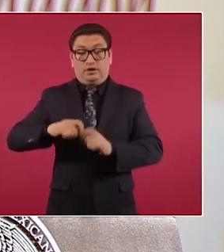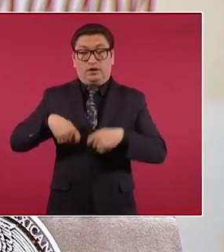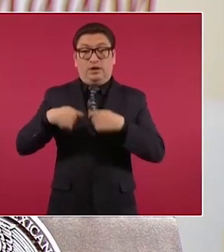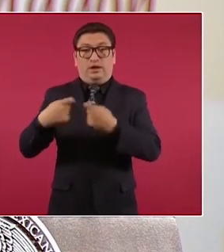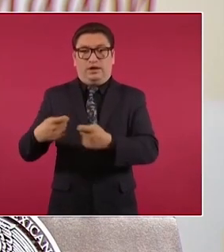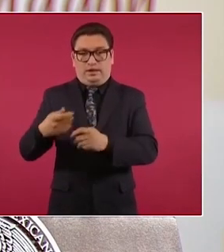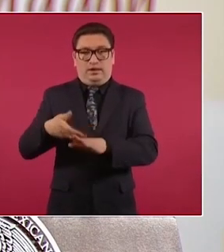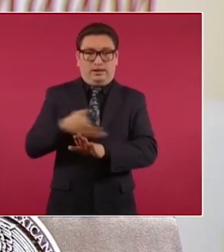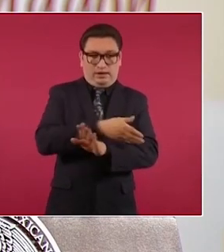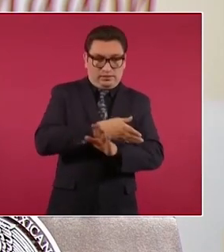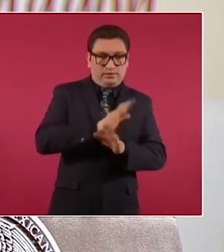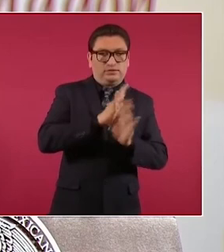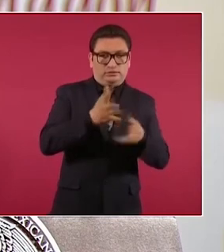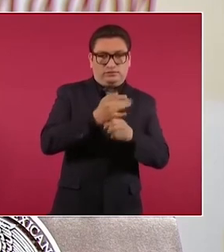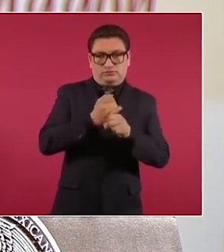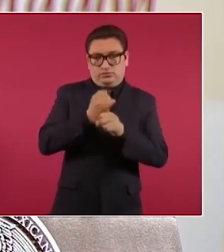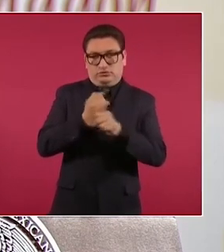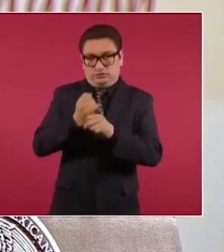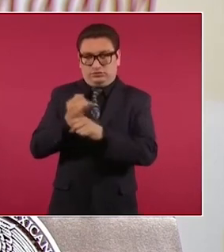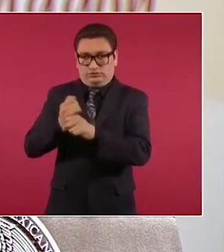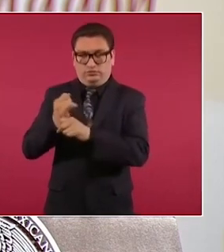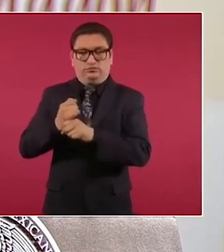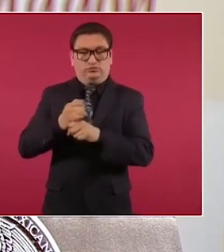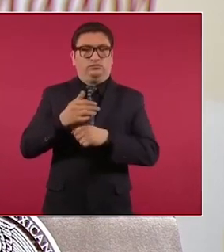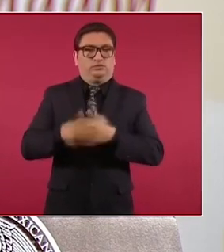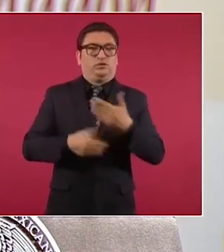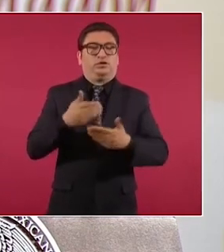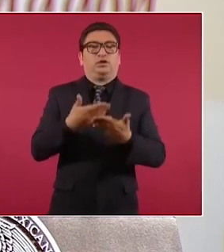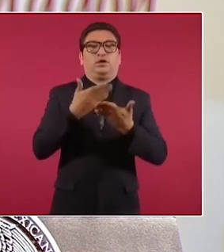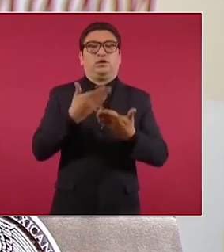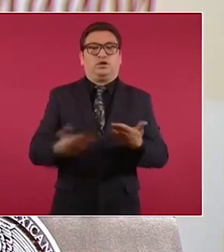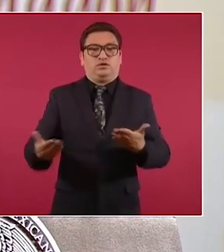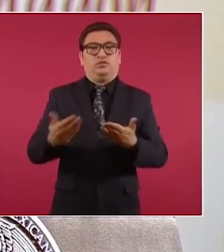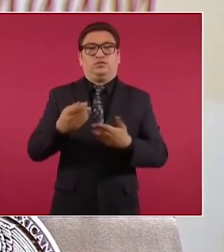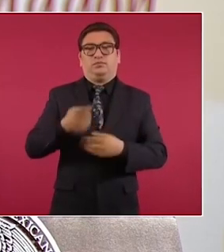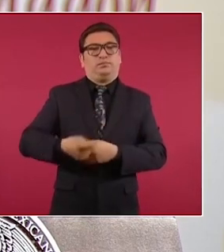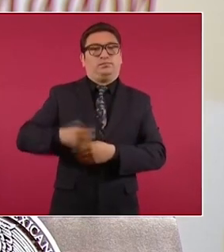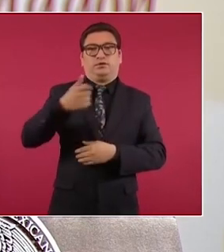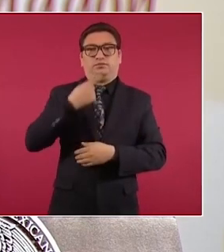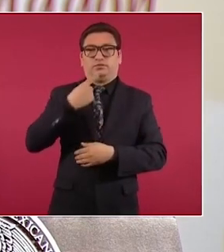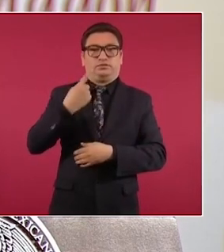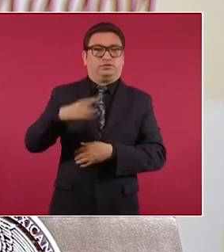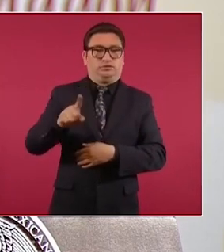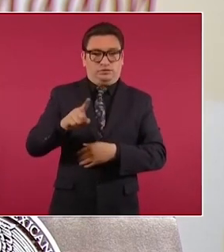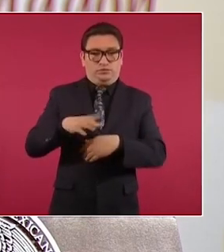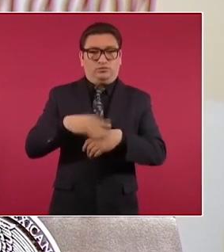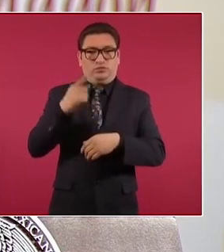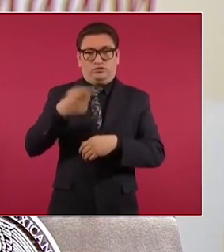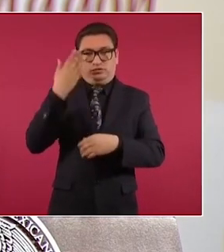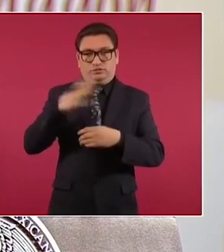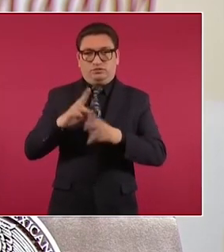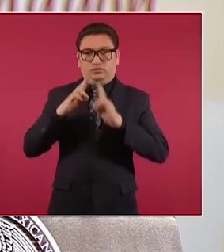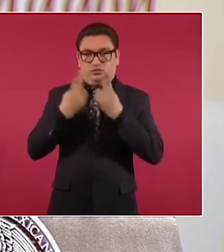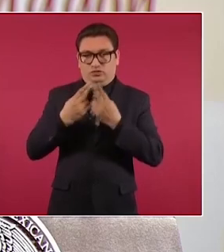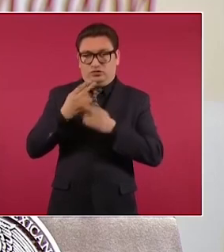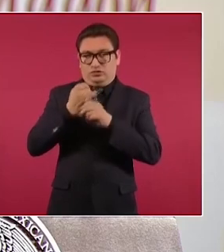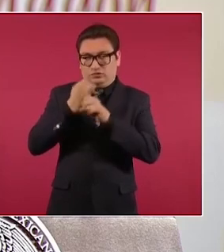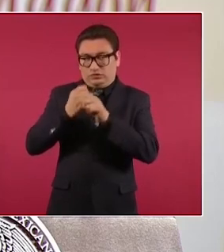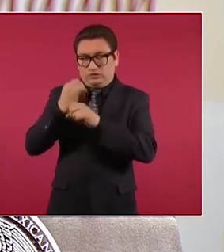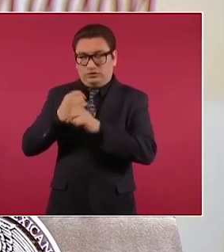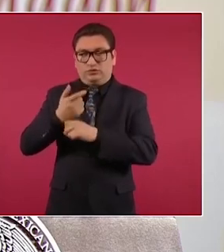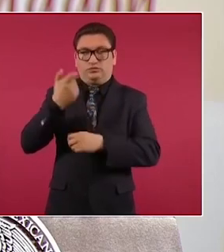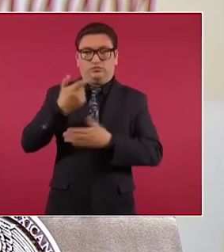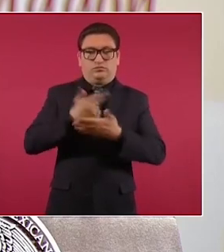realizaron y finalmente se interpone una primer denuncia por la unidad de inteligencia financiera